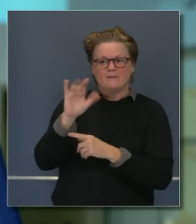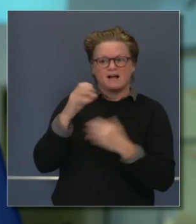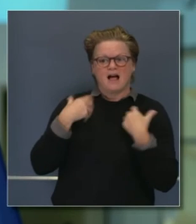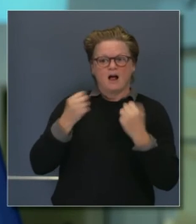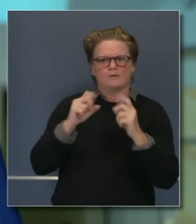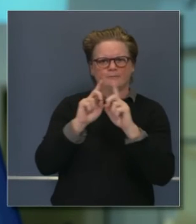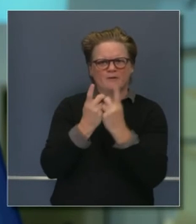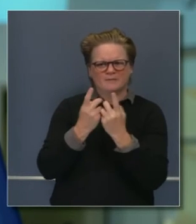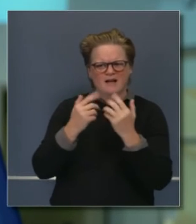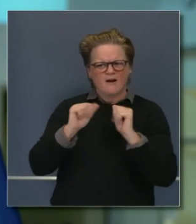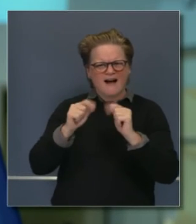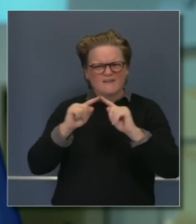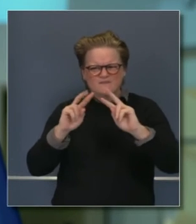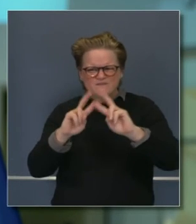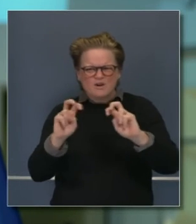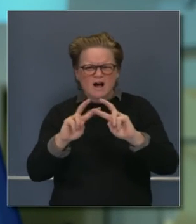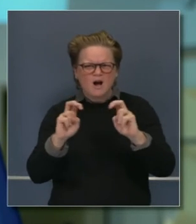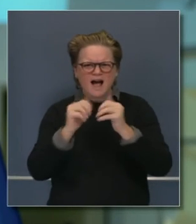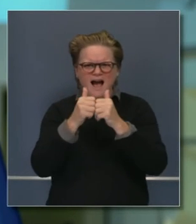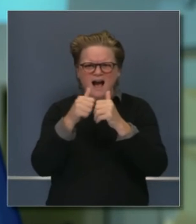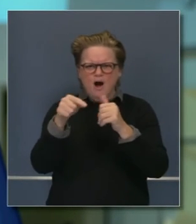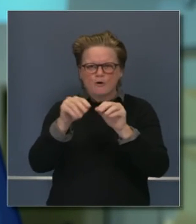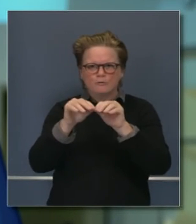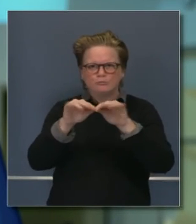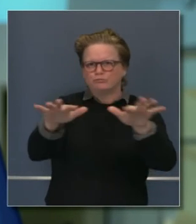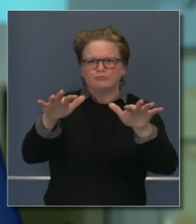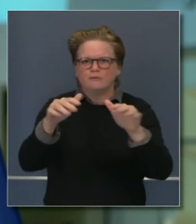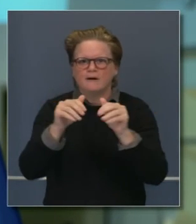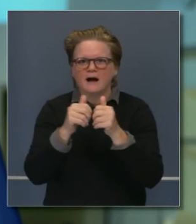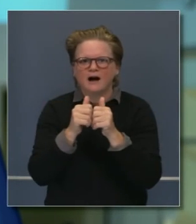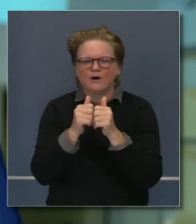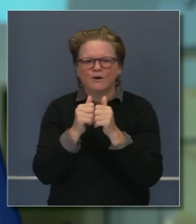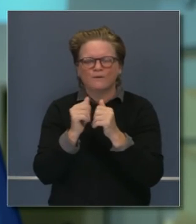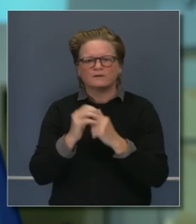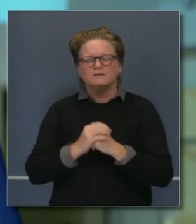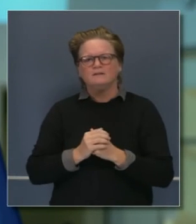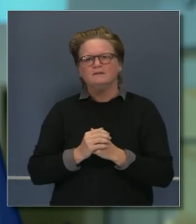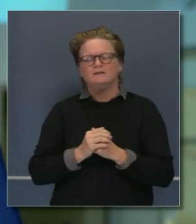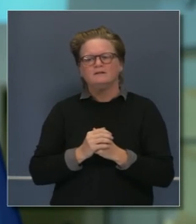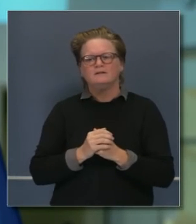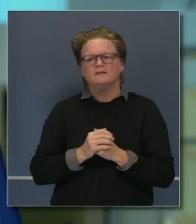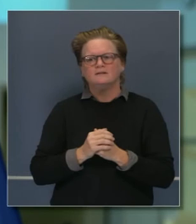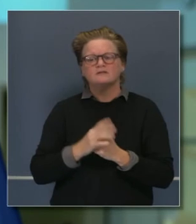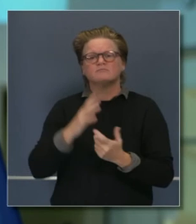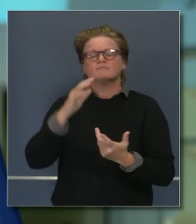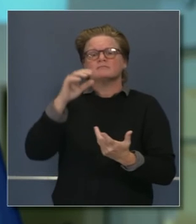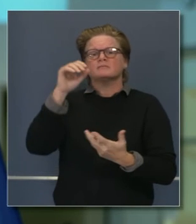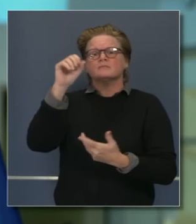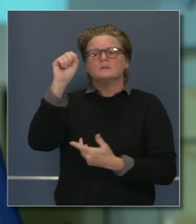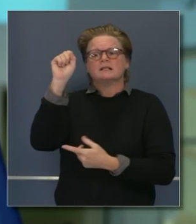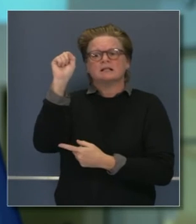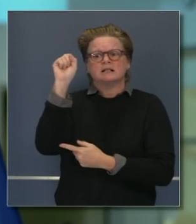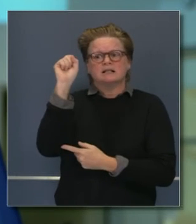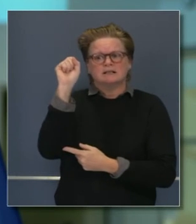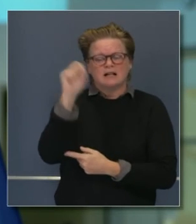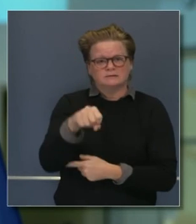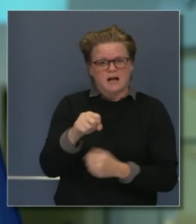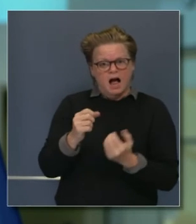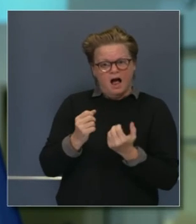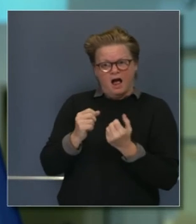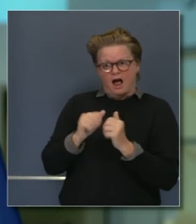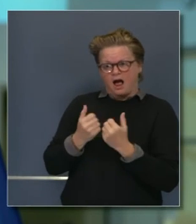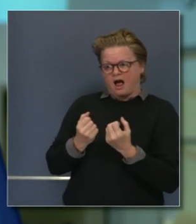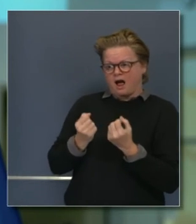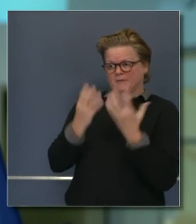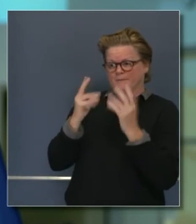en esto. Una nota que quiero destacar es que al ver este aumento de casos en